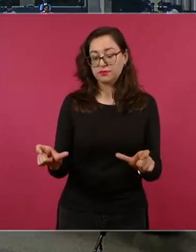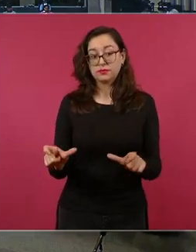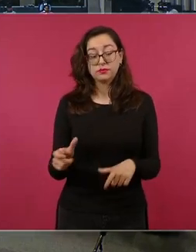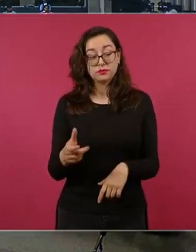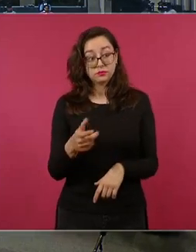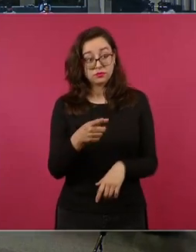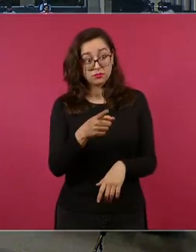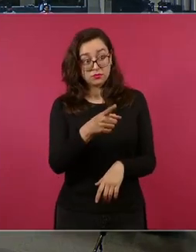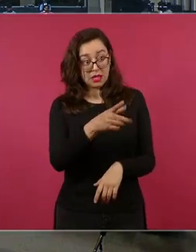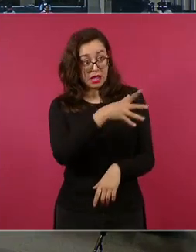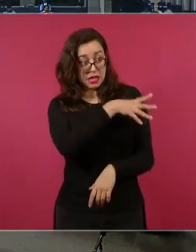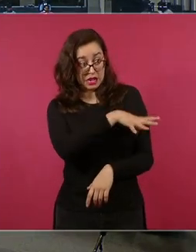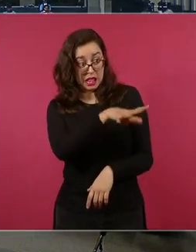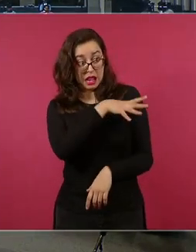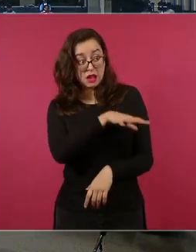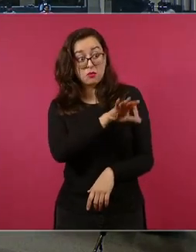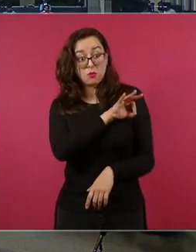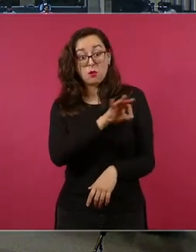general